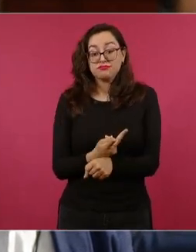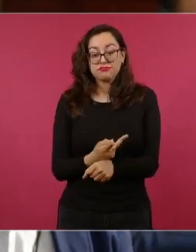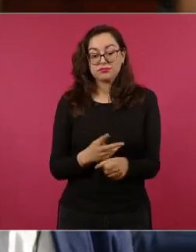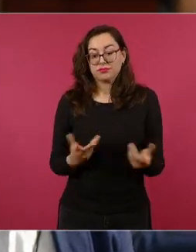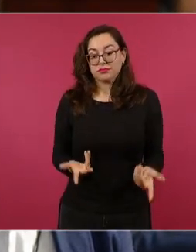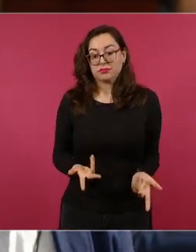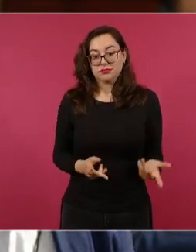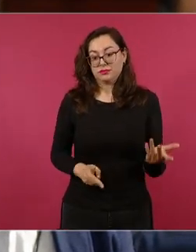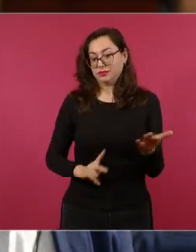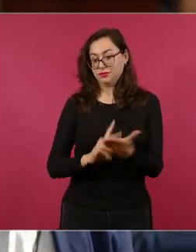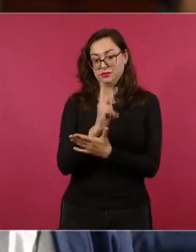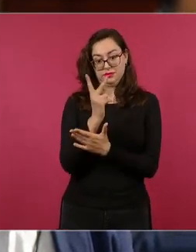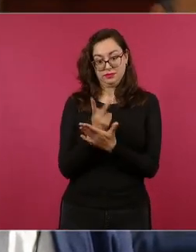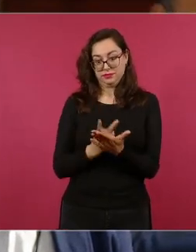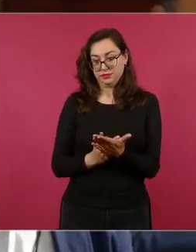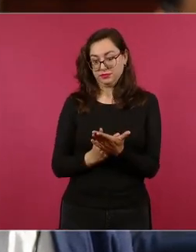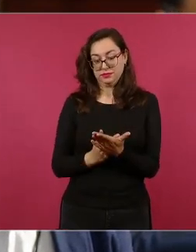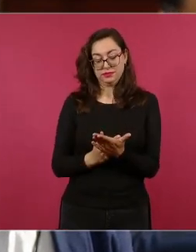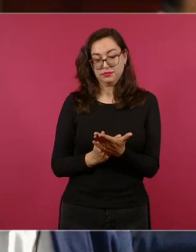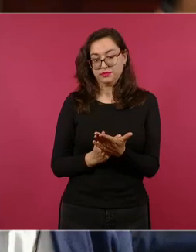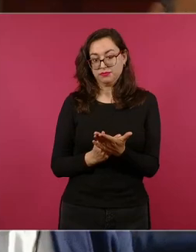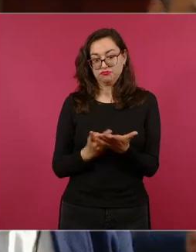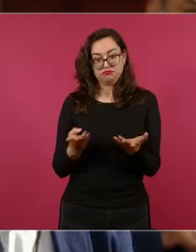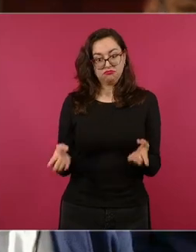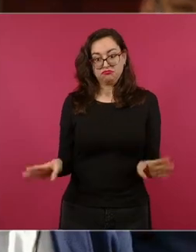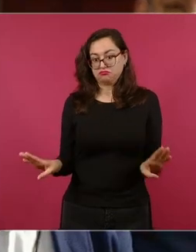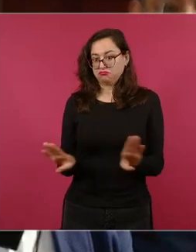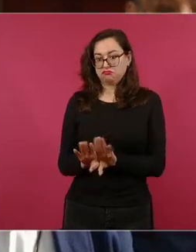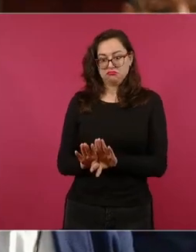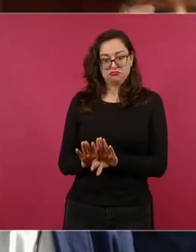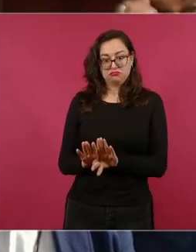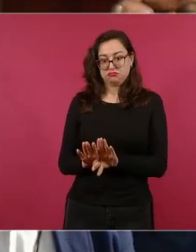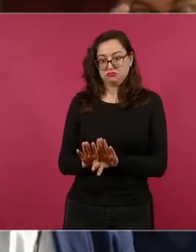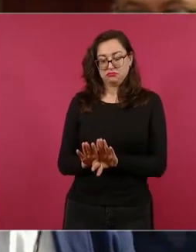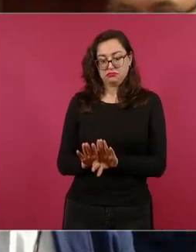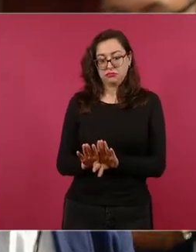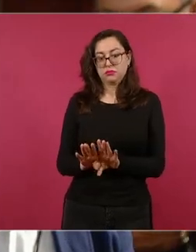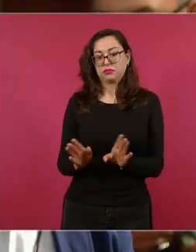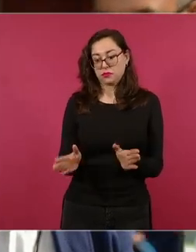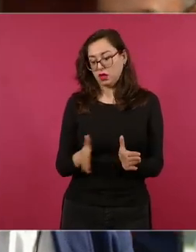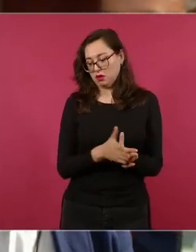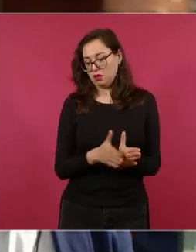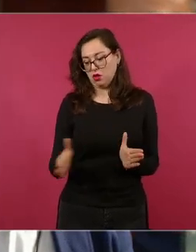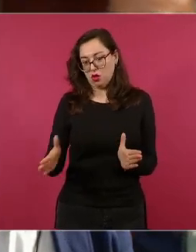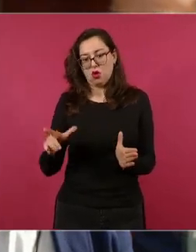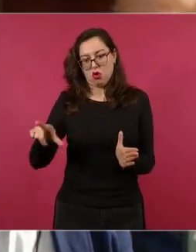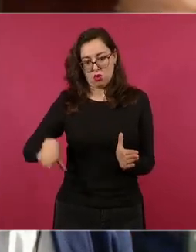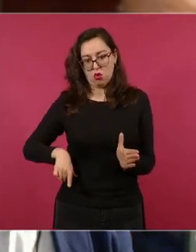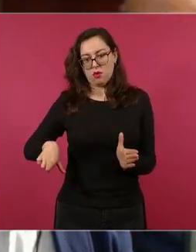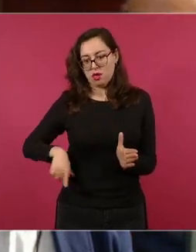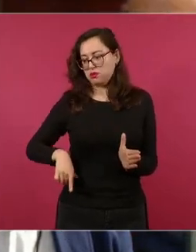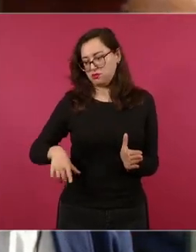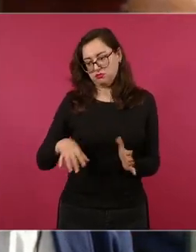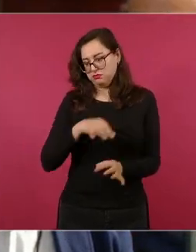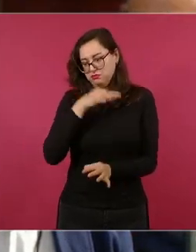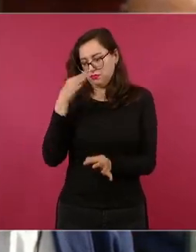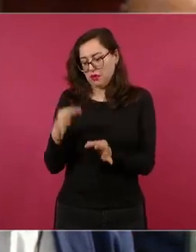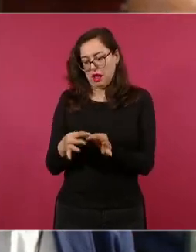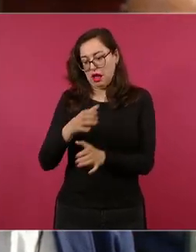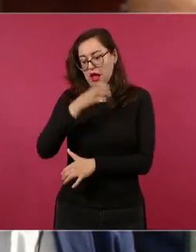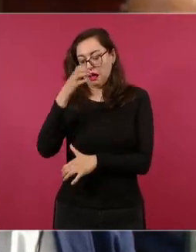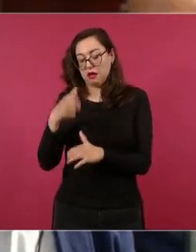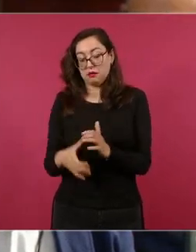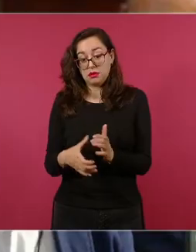programa en lo que tiene que ver con su gobierno preguntarle concretamente